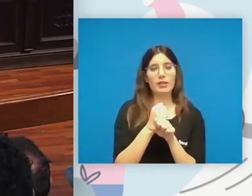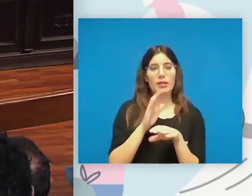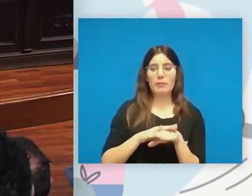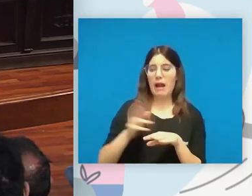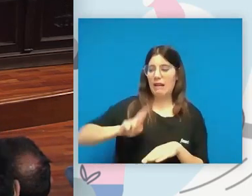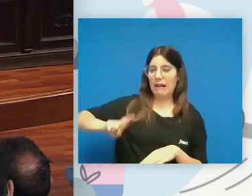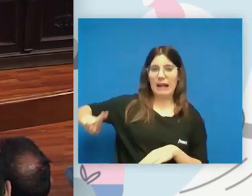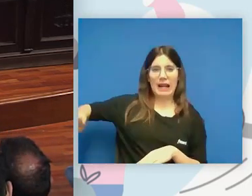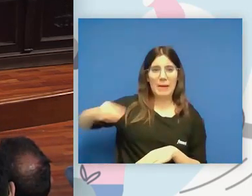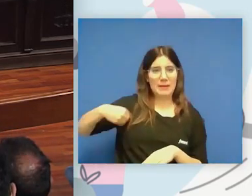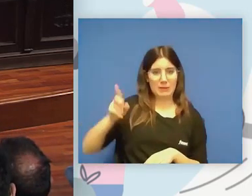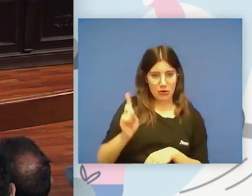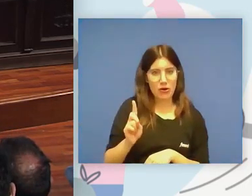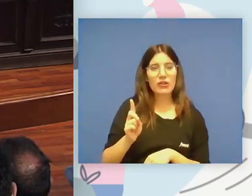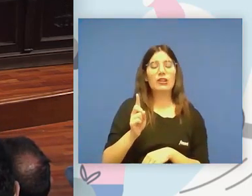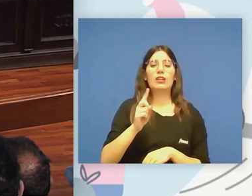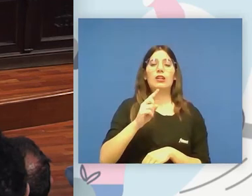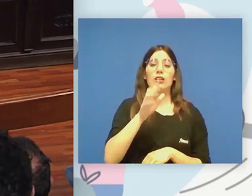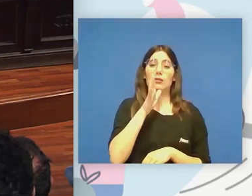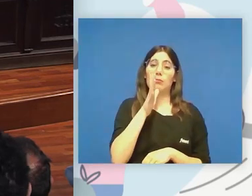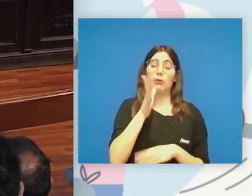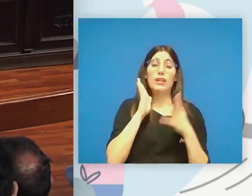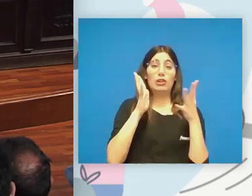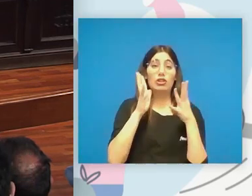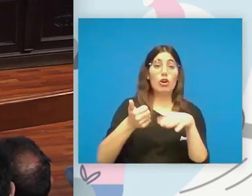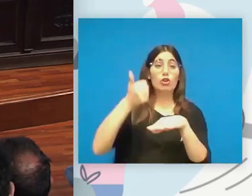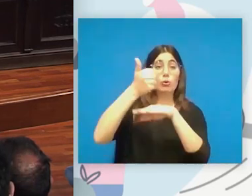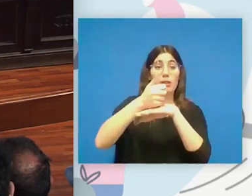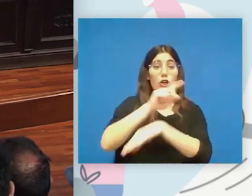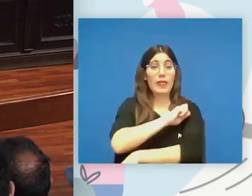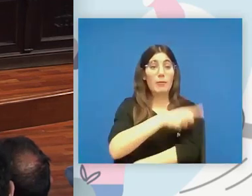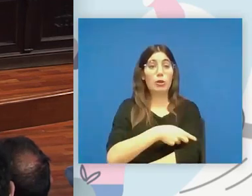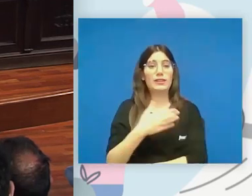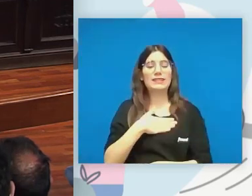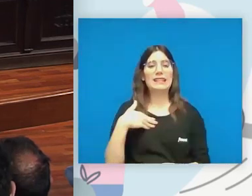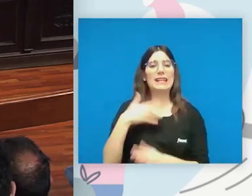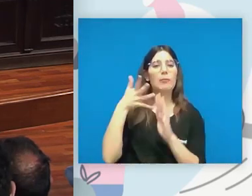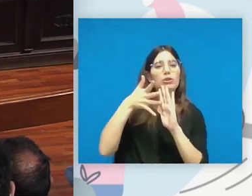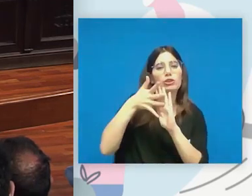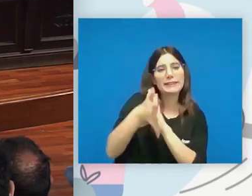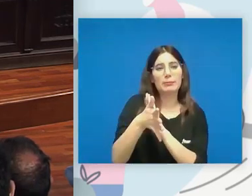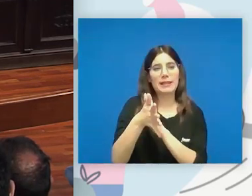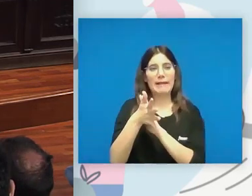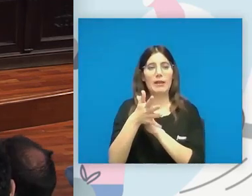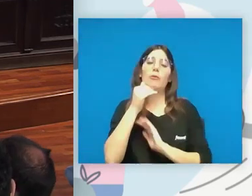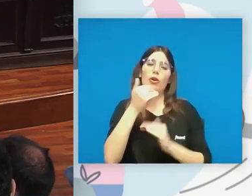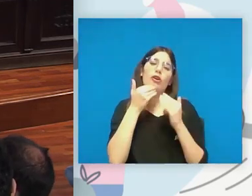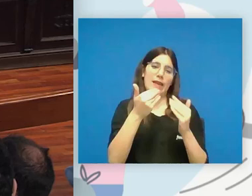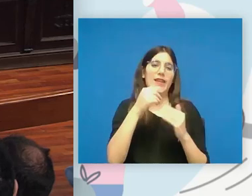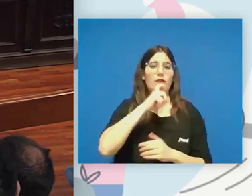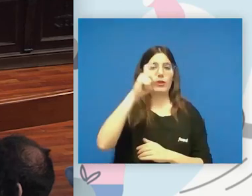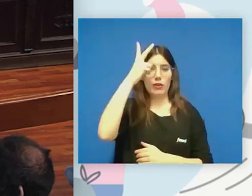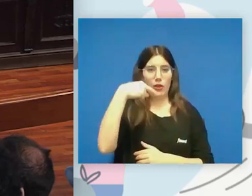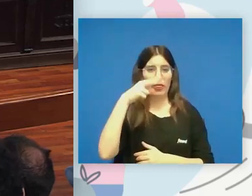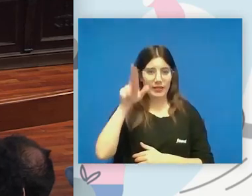repetitivos, sobre todo, por parte del Consejo Superior de Deportes, queríamos explicar y por supuesto, agradecimiento a la Fundación 11 también,